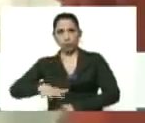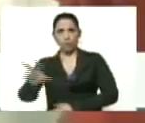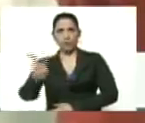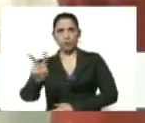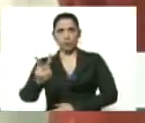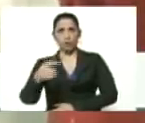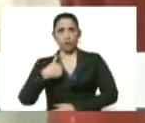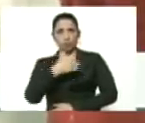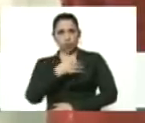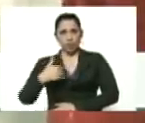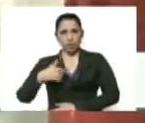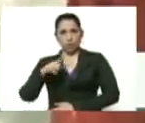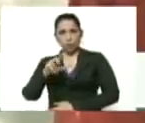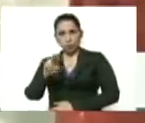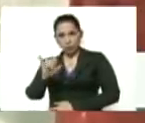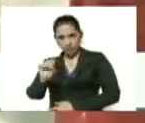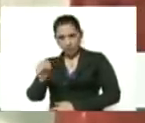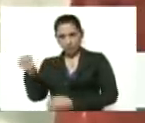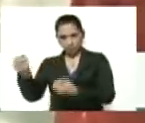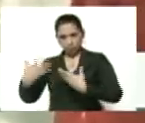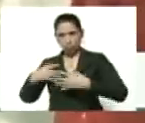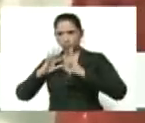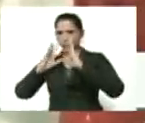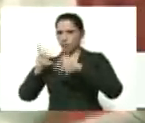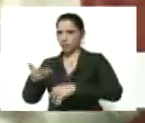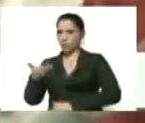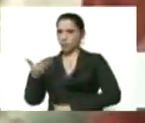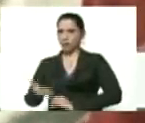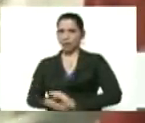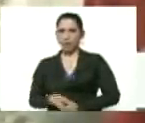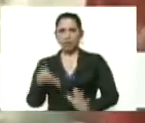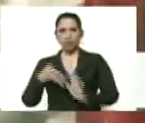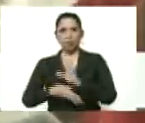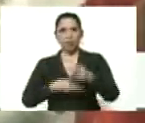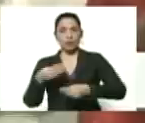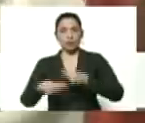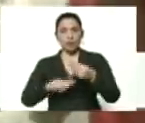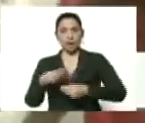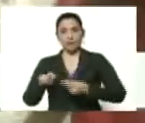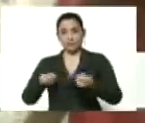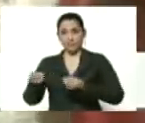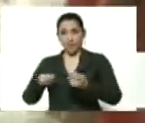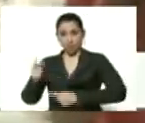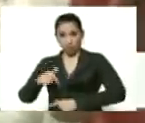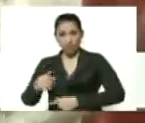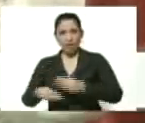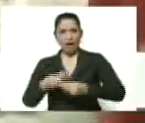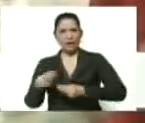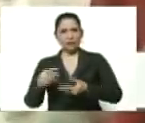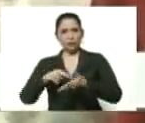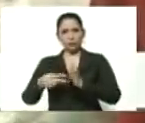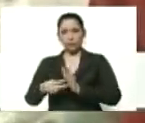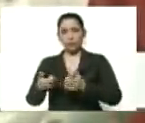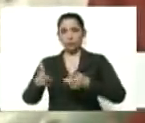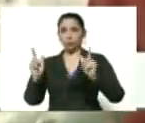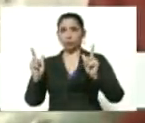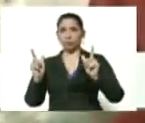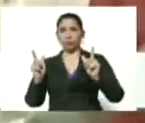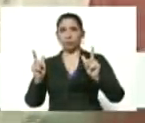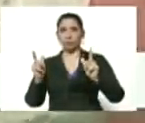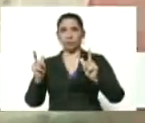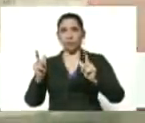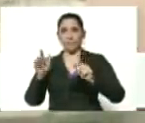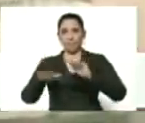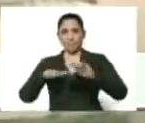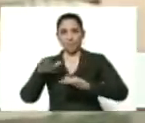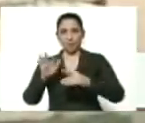yo quiero que Luis nos dé un comentario importante de lo que ha servido y de lo que ha sido posible la puesta en